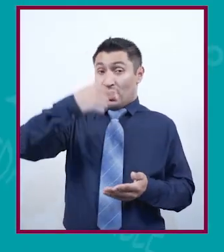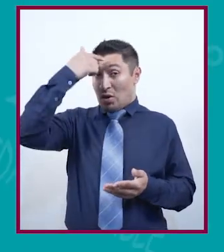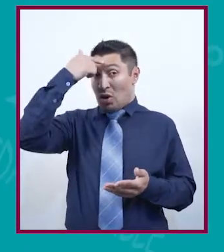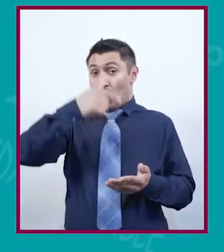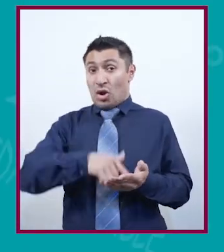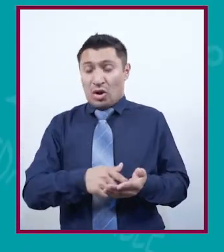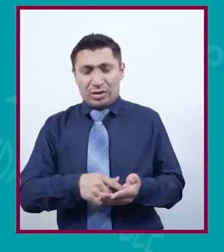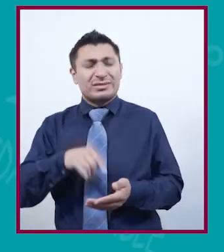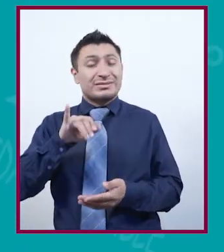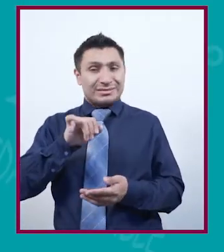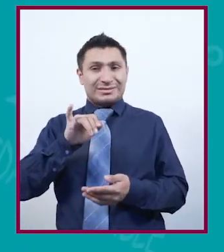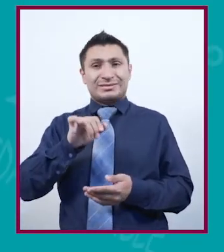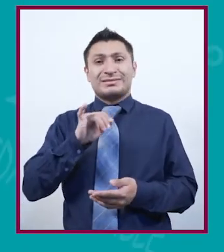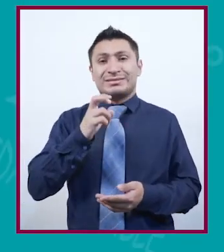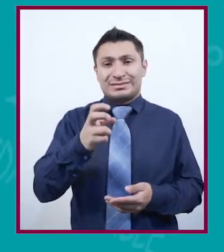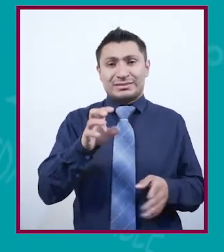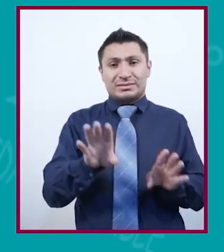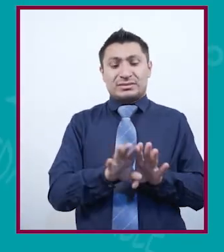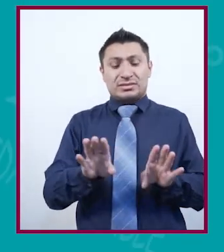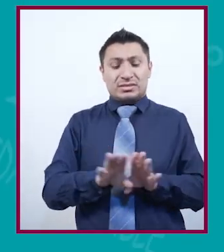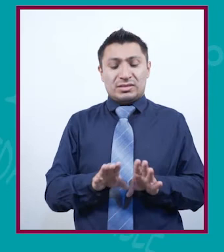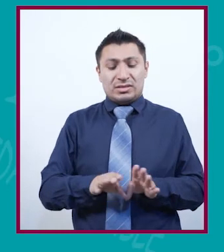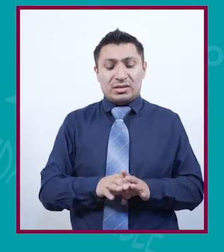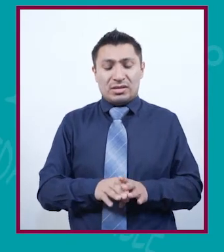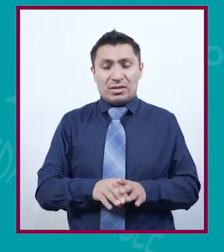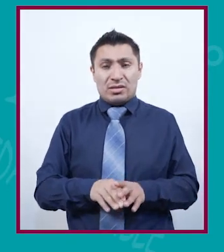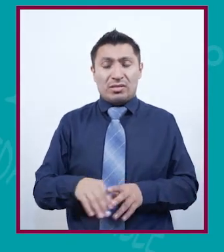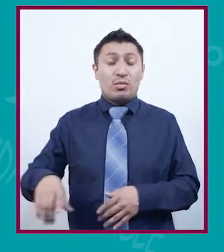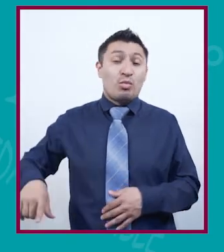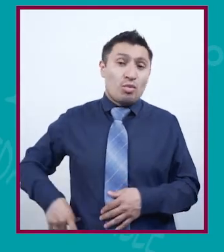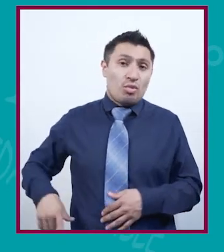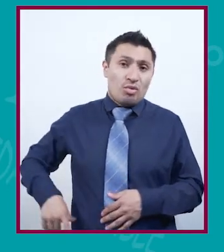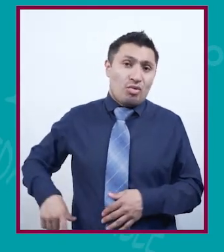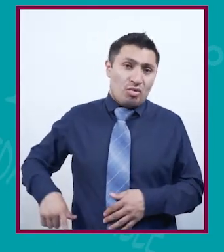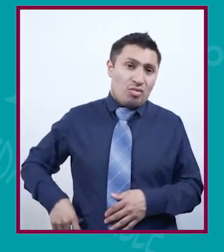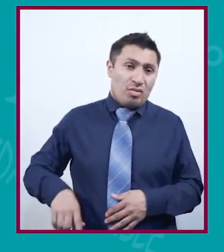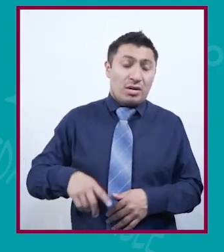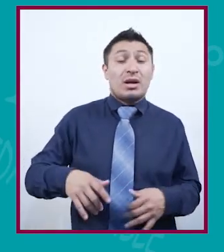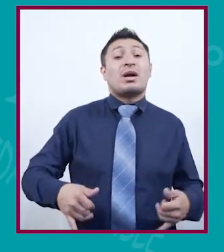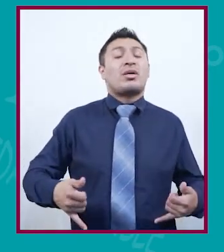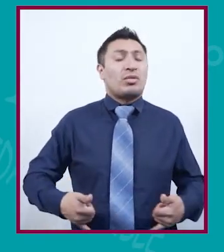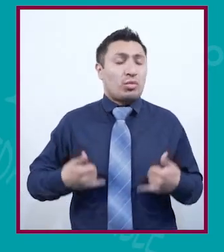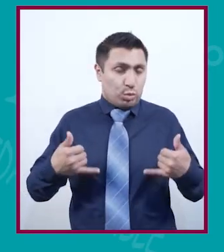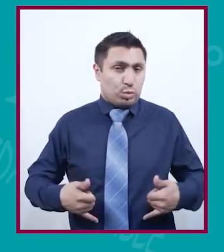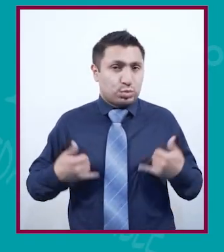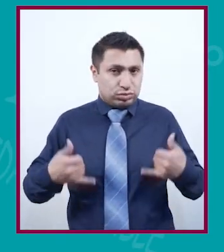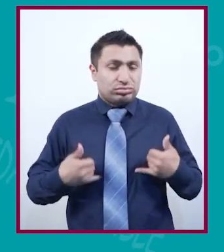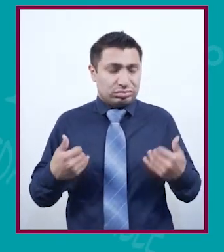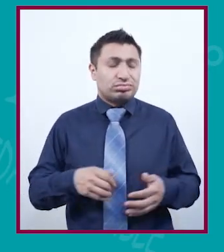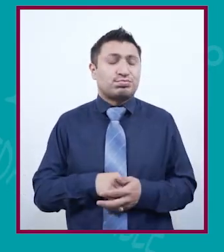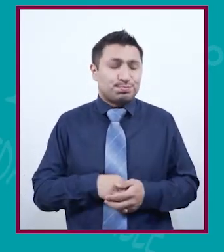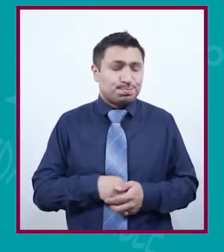Bueno, yo creo, por un lado, este destruido gubernamental de sus jóvenes